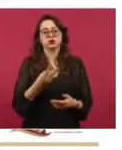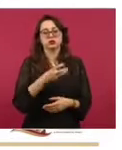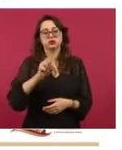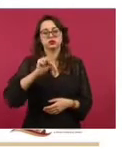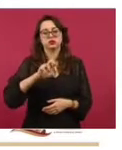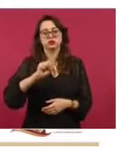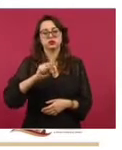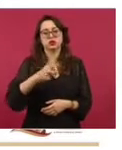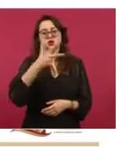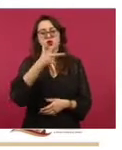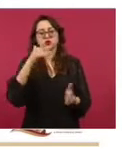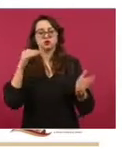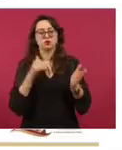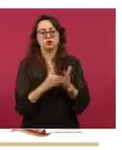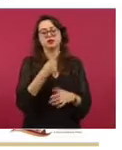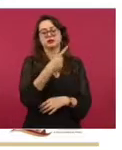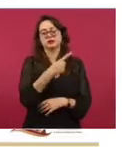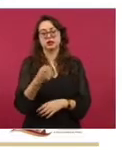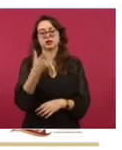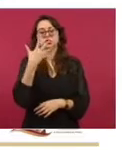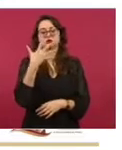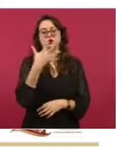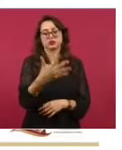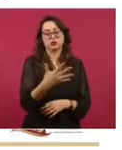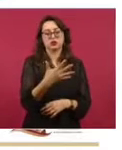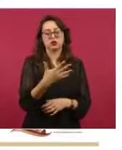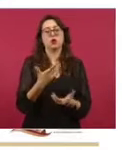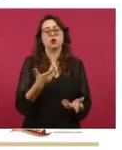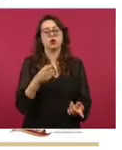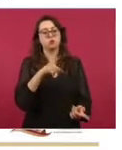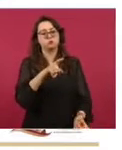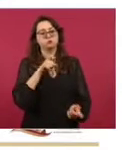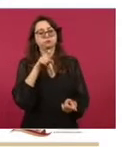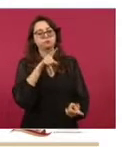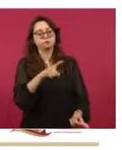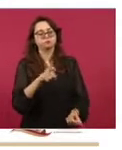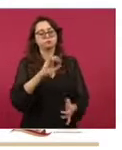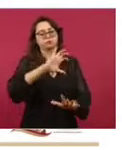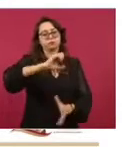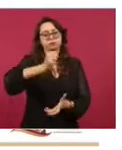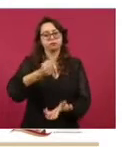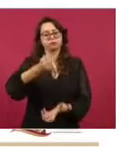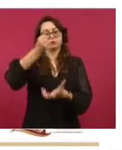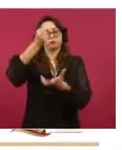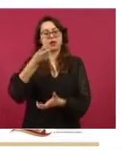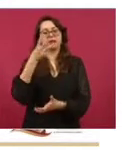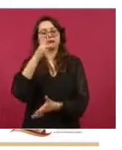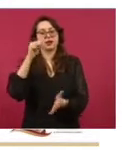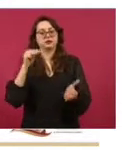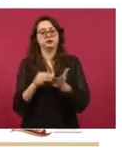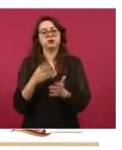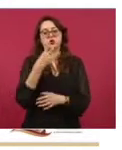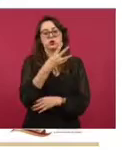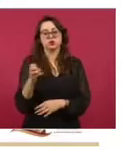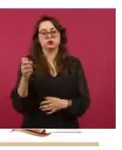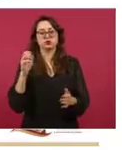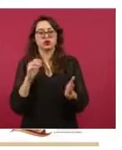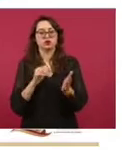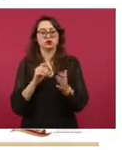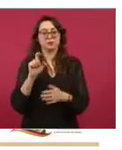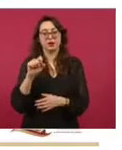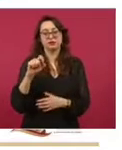tenido los recursos que están aquí de tres mil cuatrocientos veinte millones